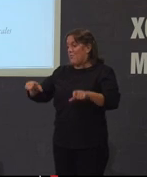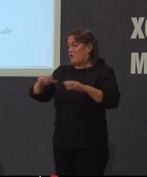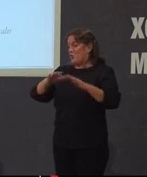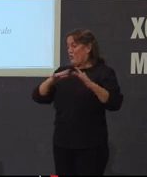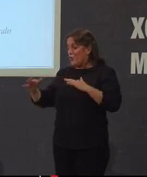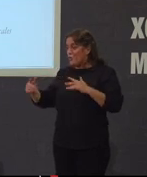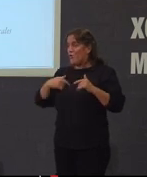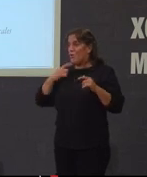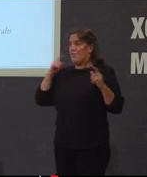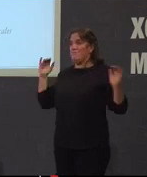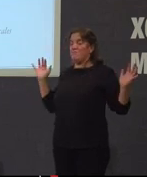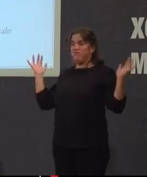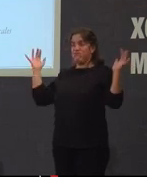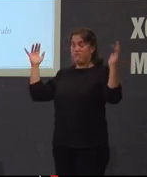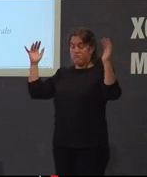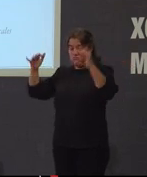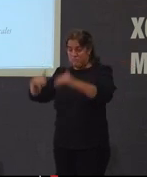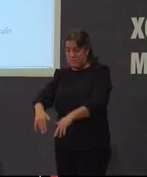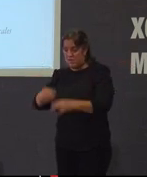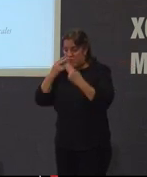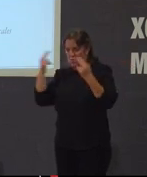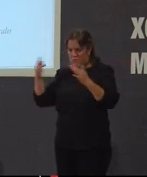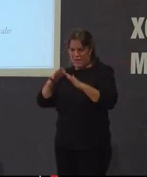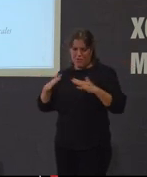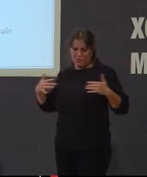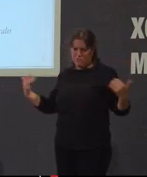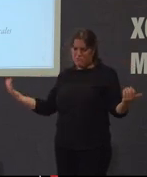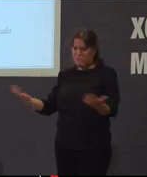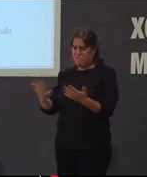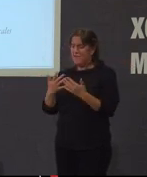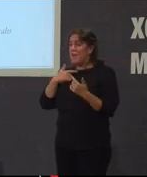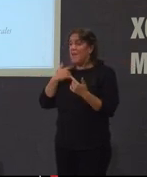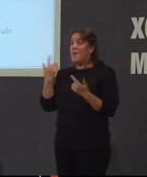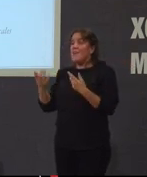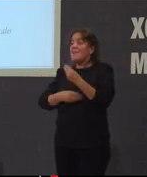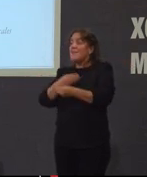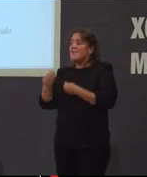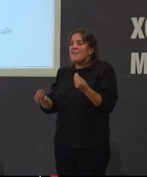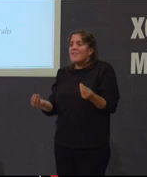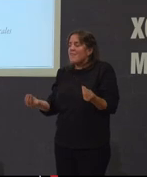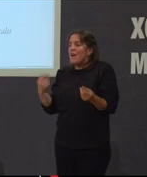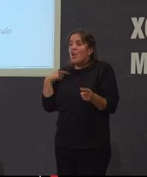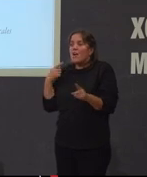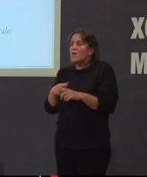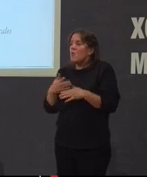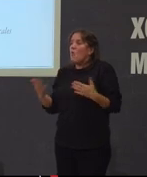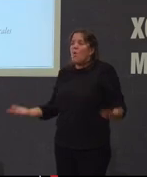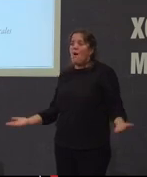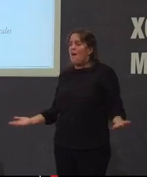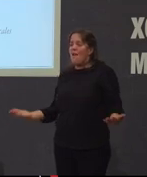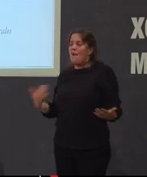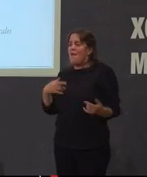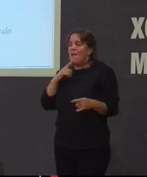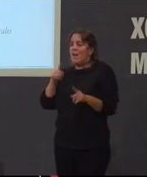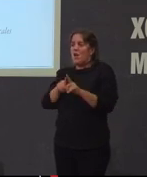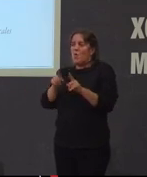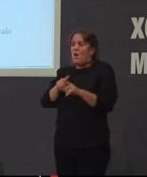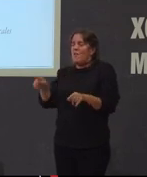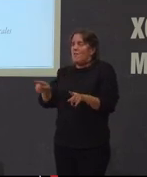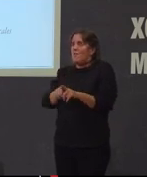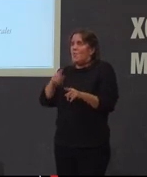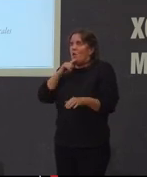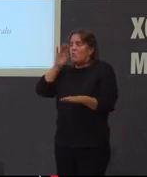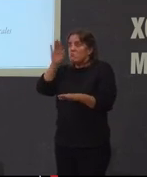cunha presencia masiva de público no que básicamente o objetivo era claramente un rito un